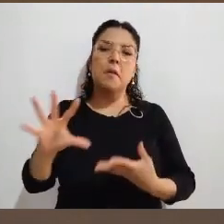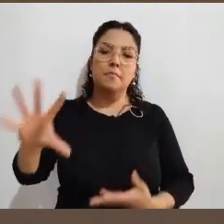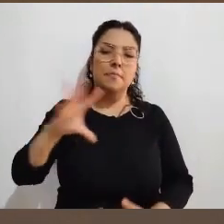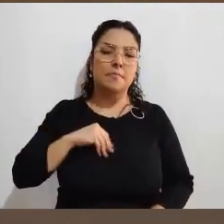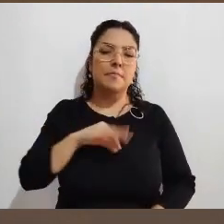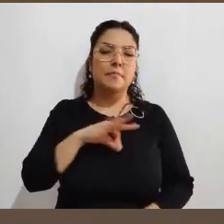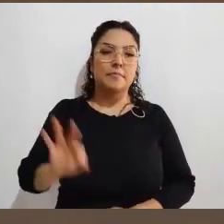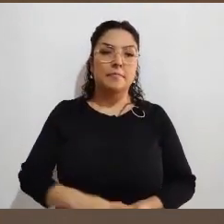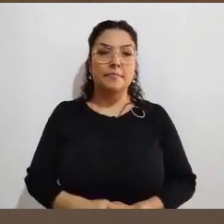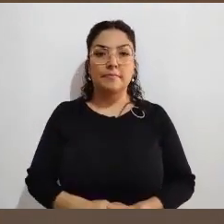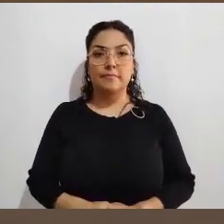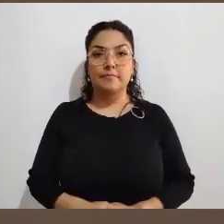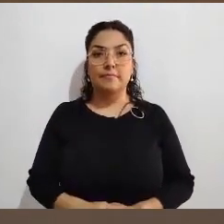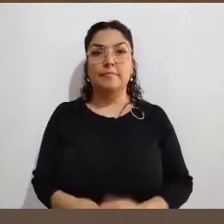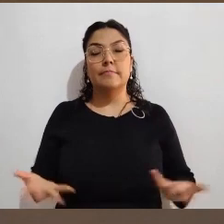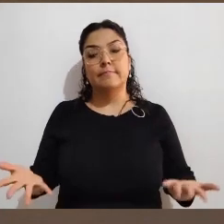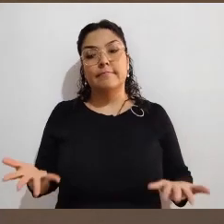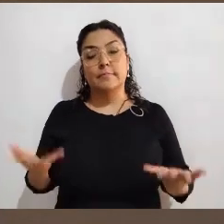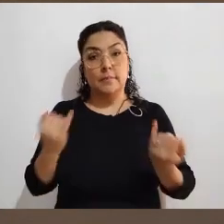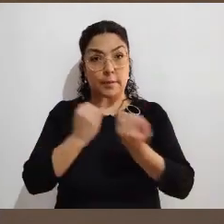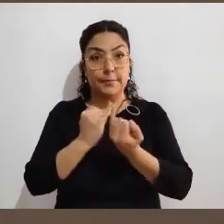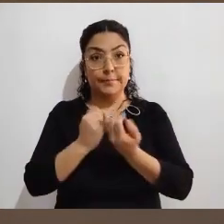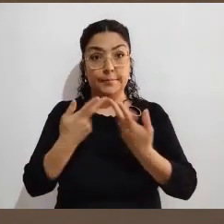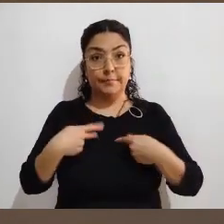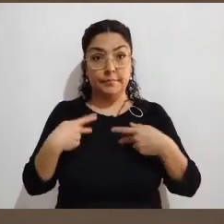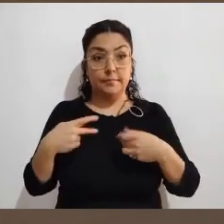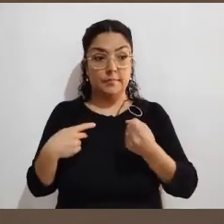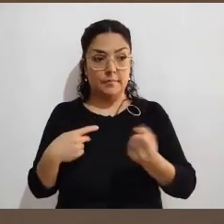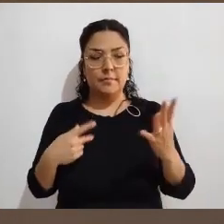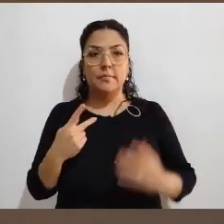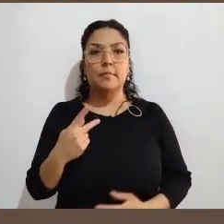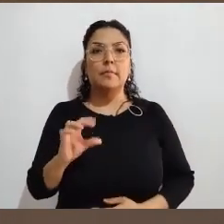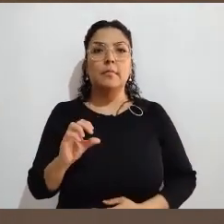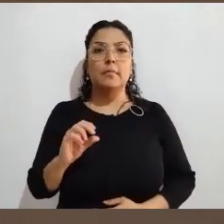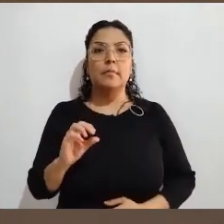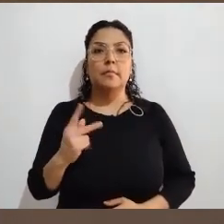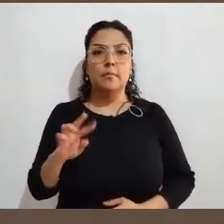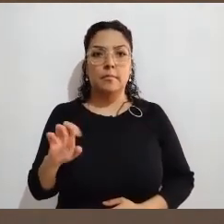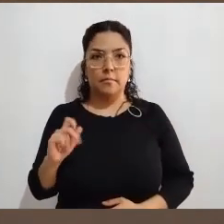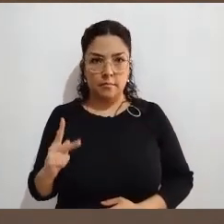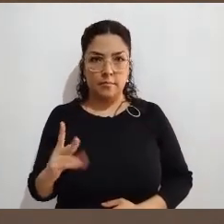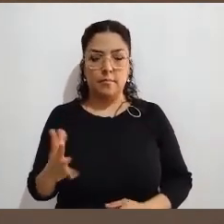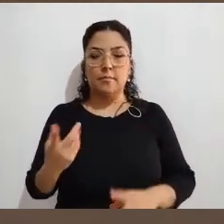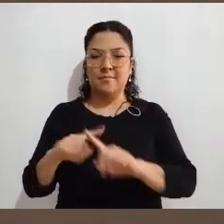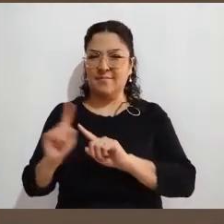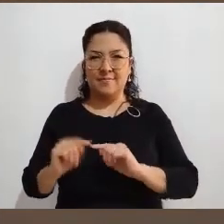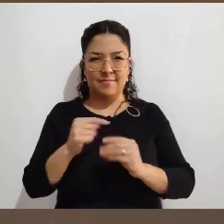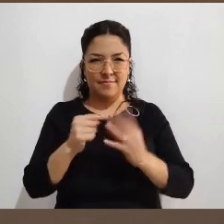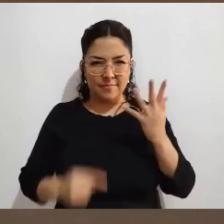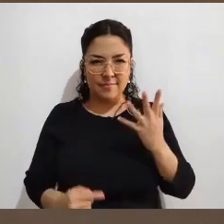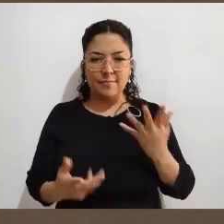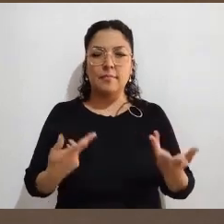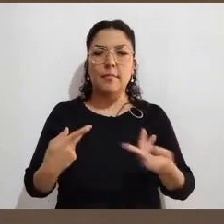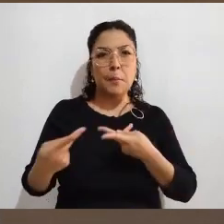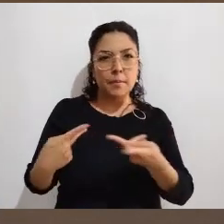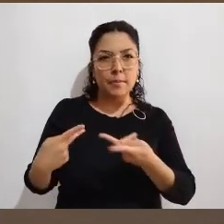También tenemos acceso, cuando se instalan los programas de resultados electorales preliminares, conocemos de primera mano cómo se instalan sus